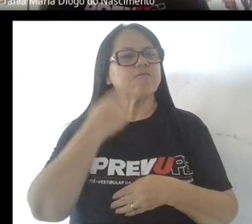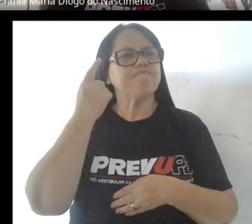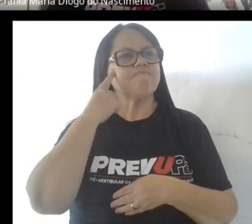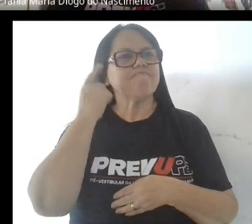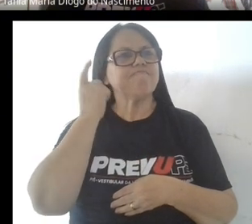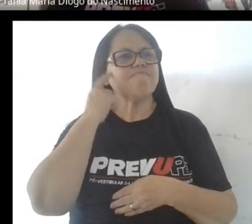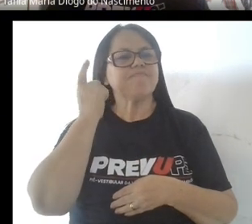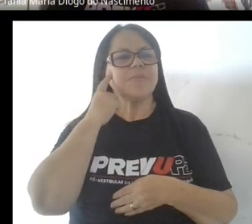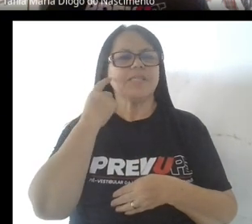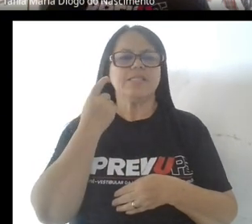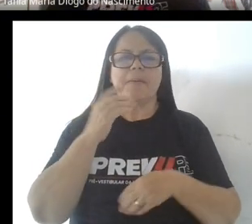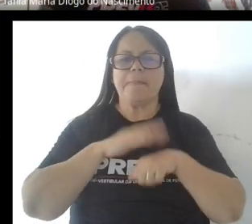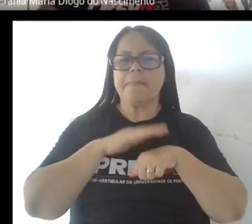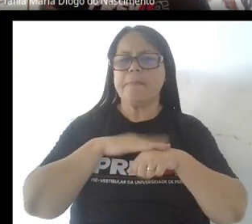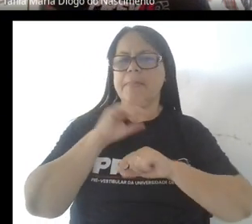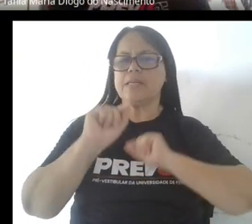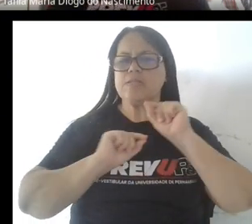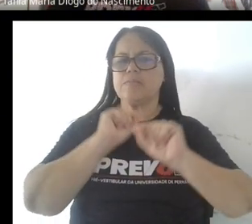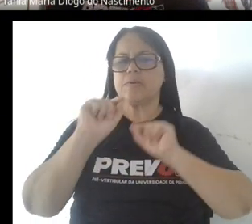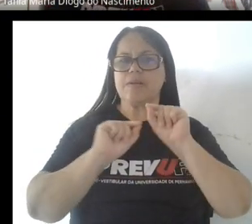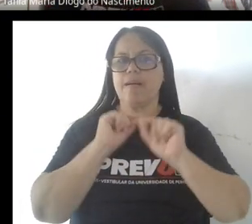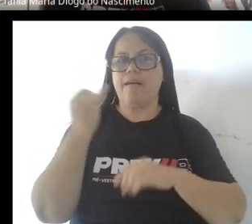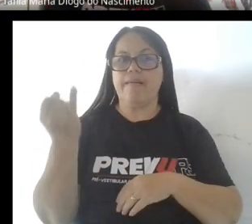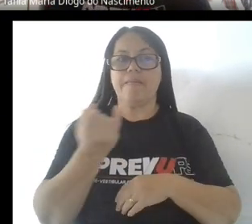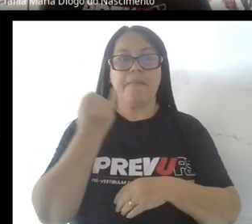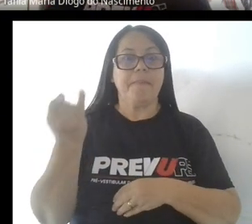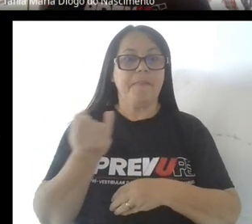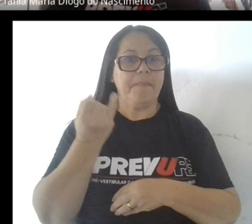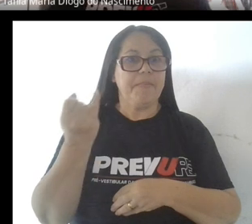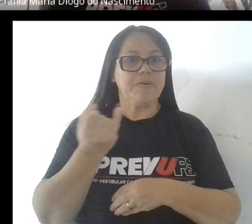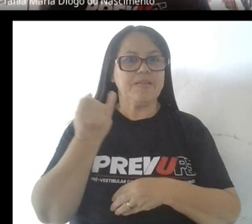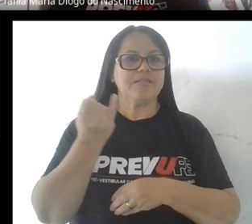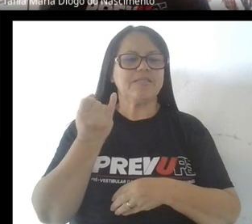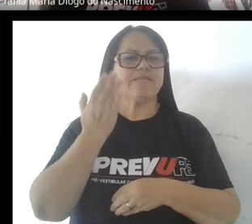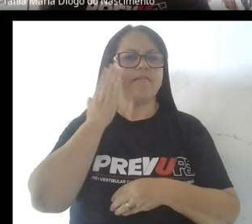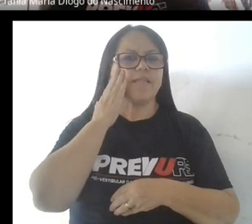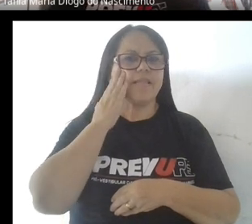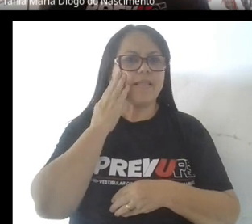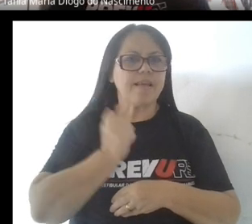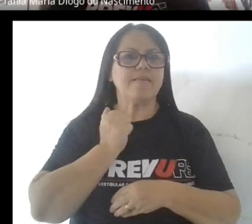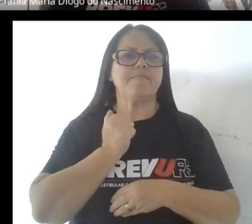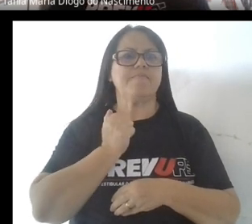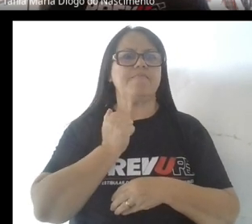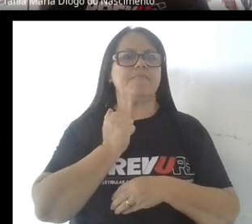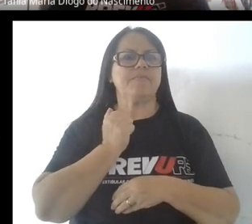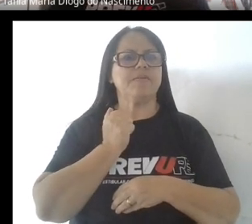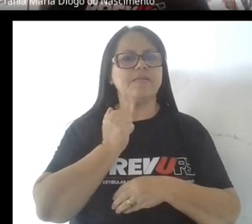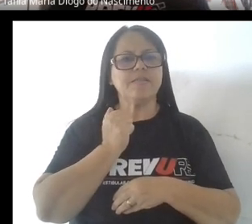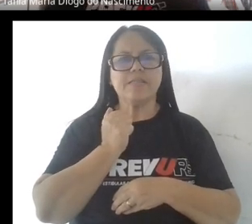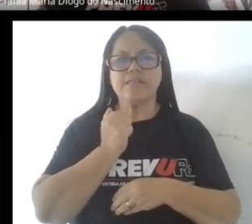reflexionar un poco más sobre la importancia de la ampliación, de la